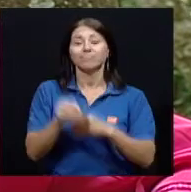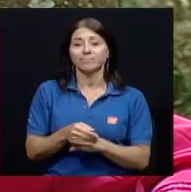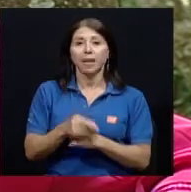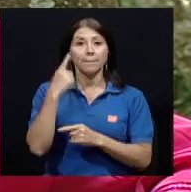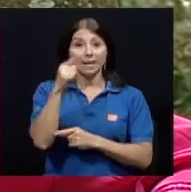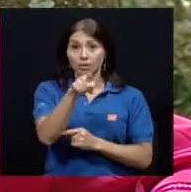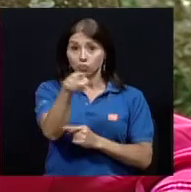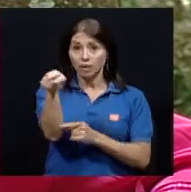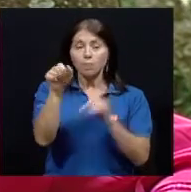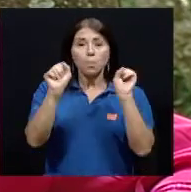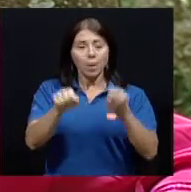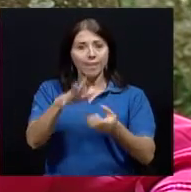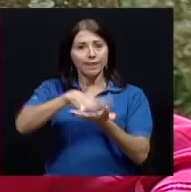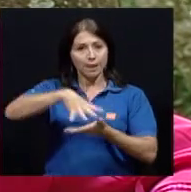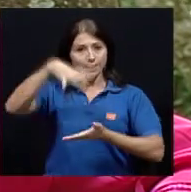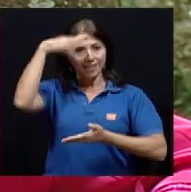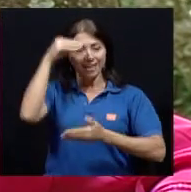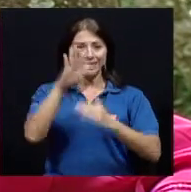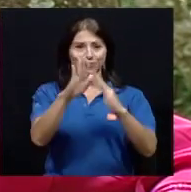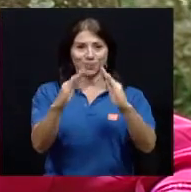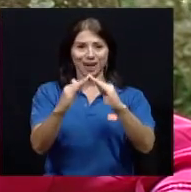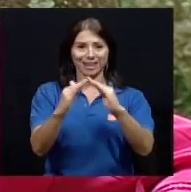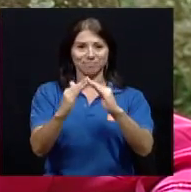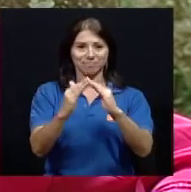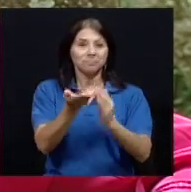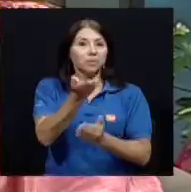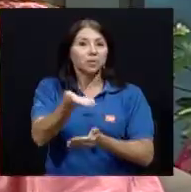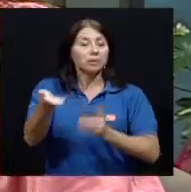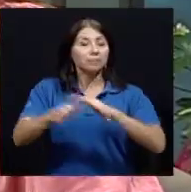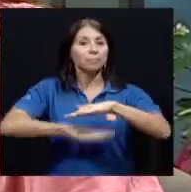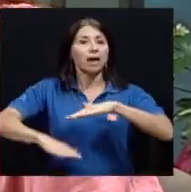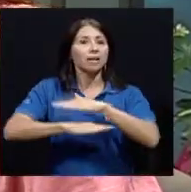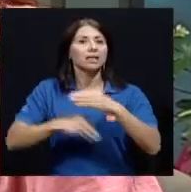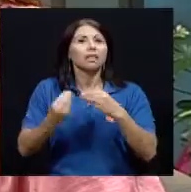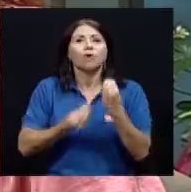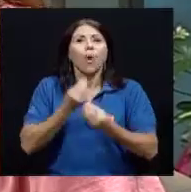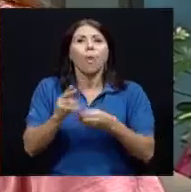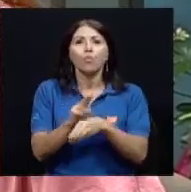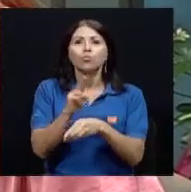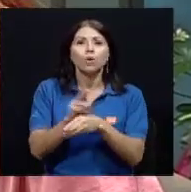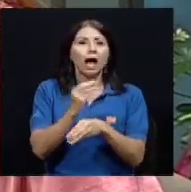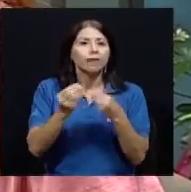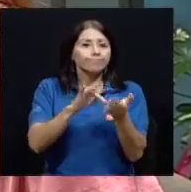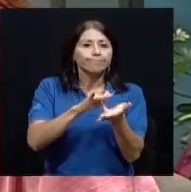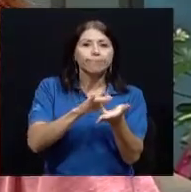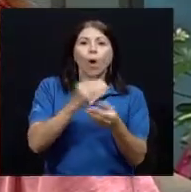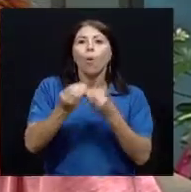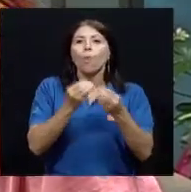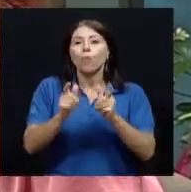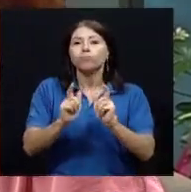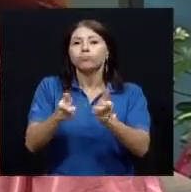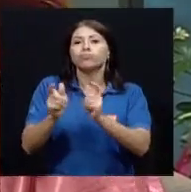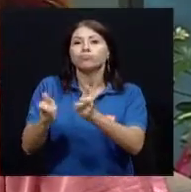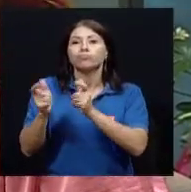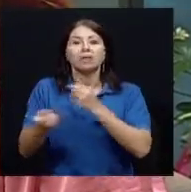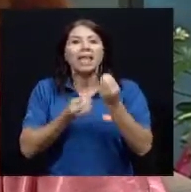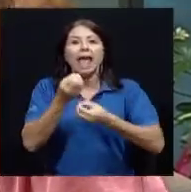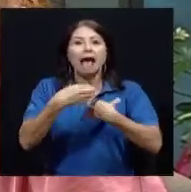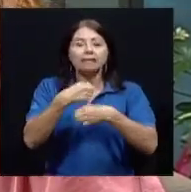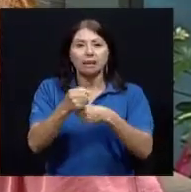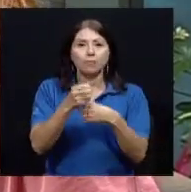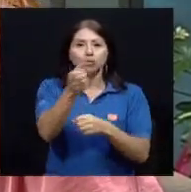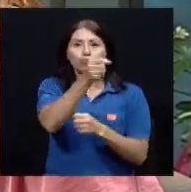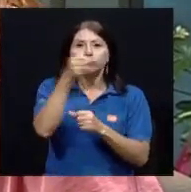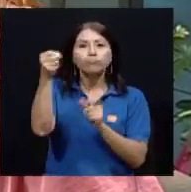más información exactamente para que usted pueda aprender más en su hogar, aspectos básicos de cómo manejamos y desechamos, entonces aquí en